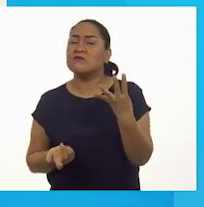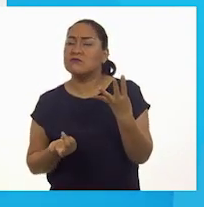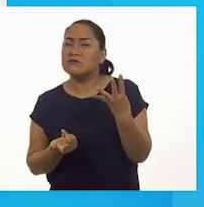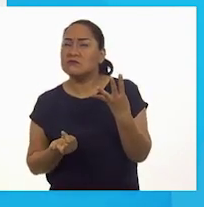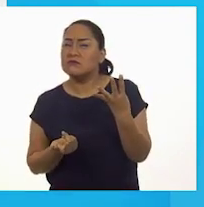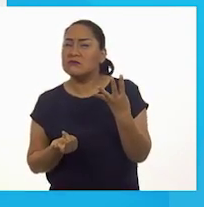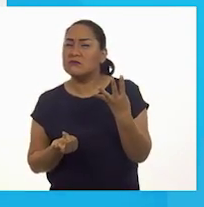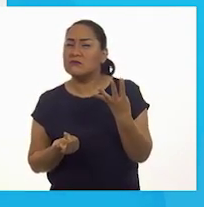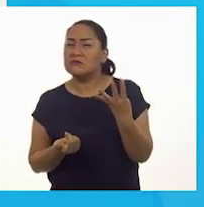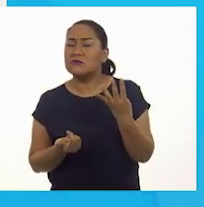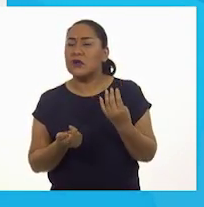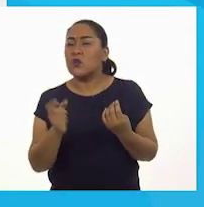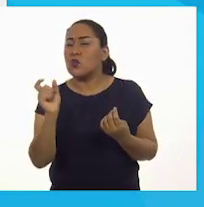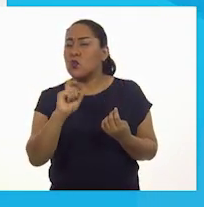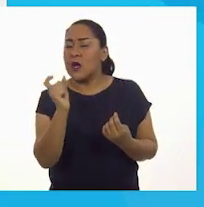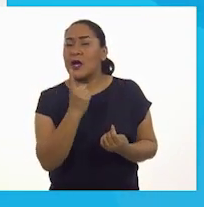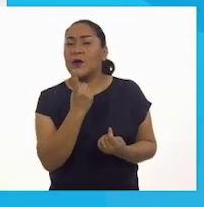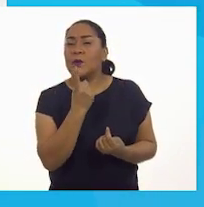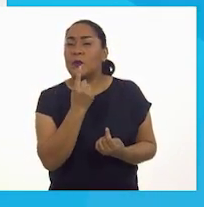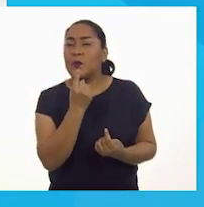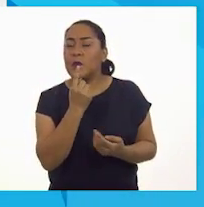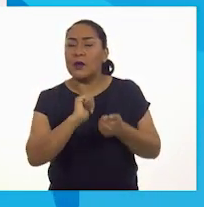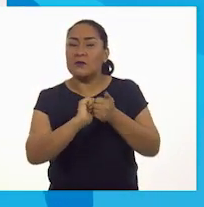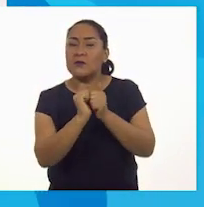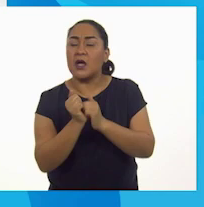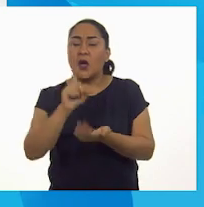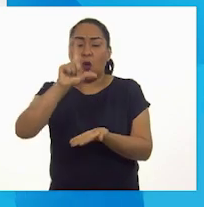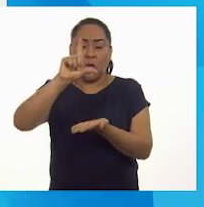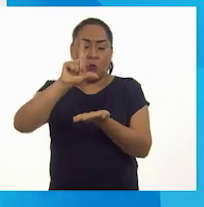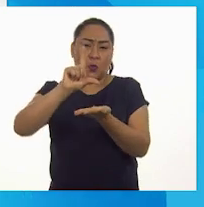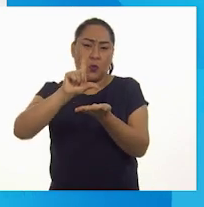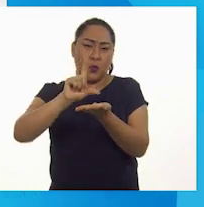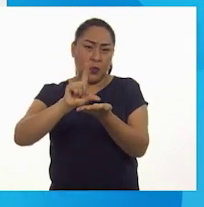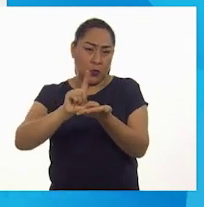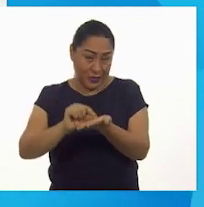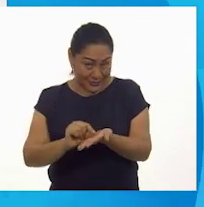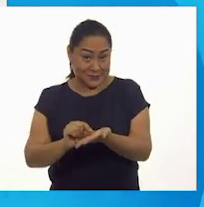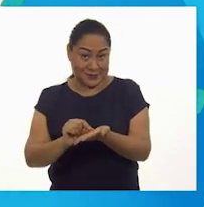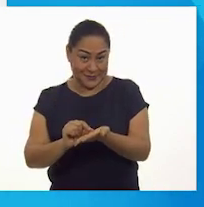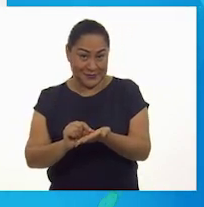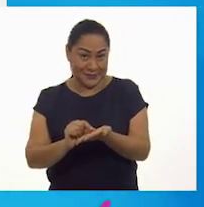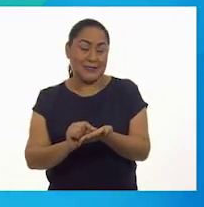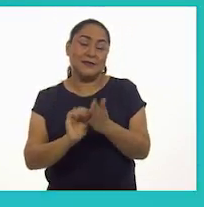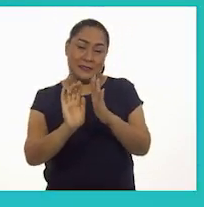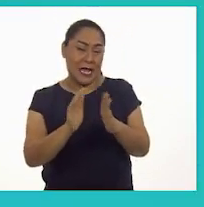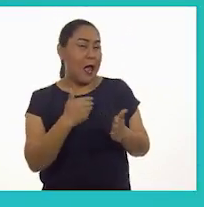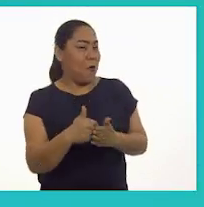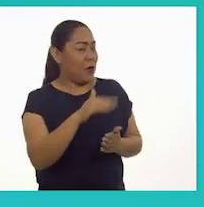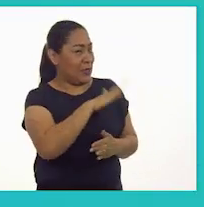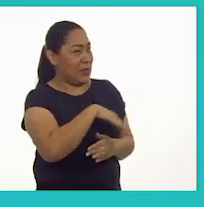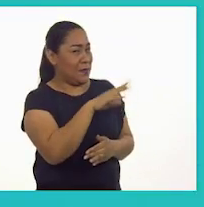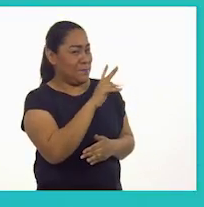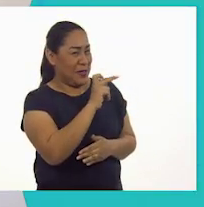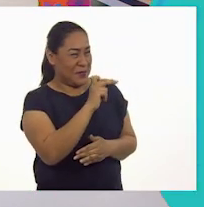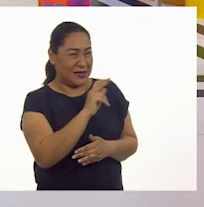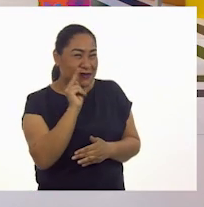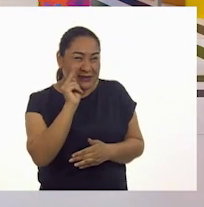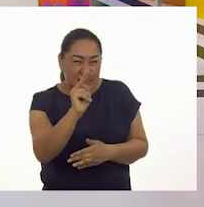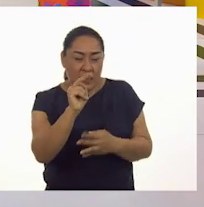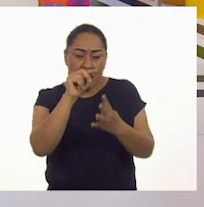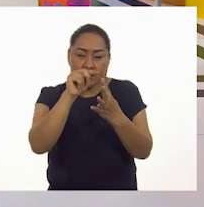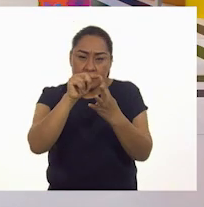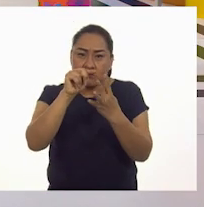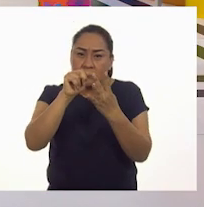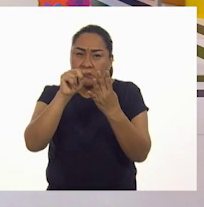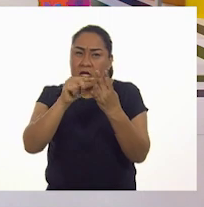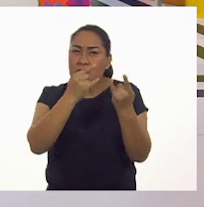cómo una vela se va consumiendo poco a poco. Muy bien. ¿Qué te parece, Pepe, si esas historias que les acabo de comentar